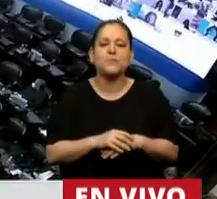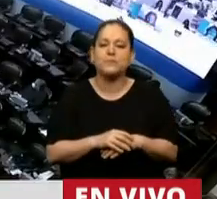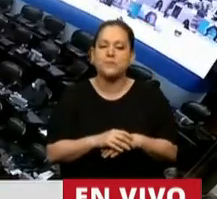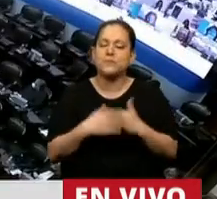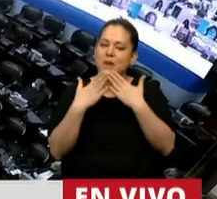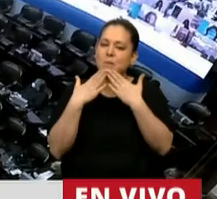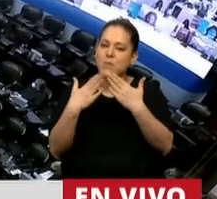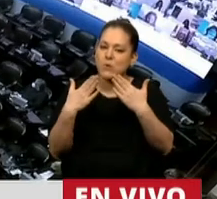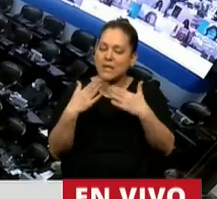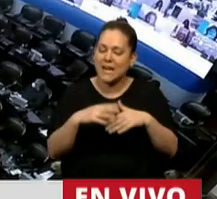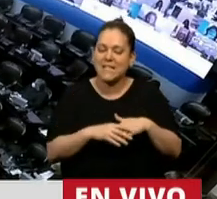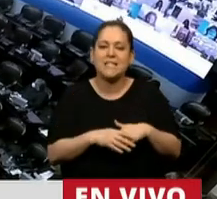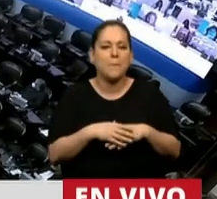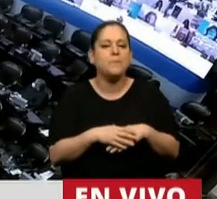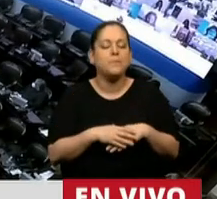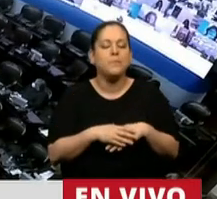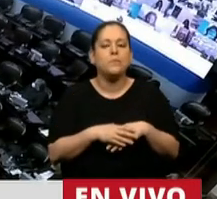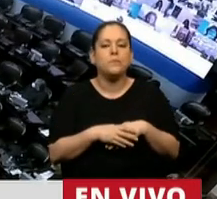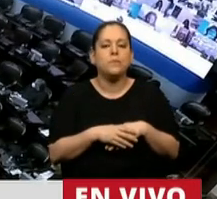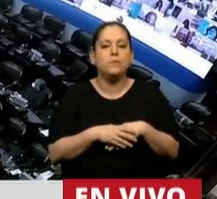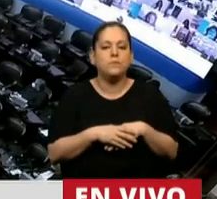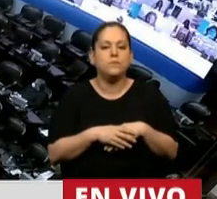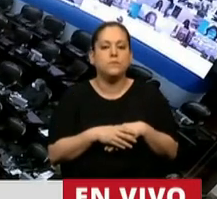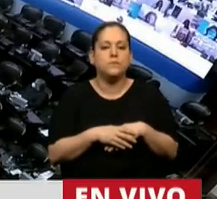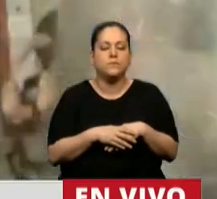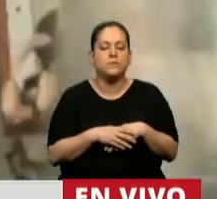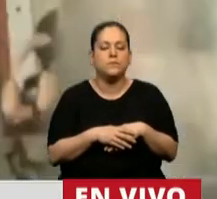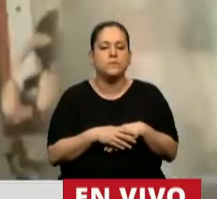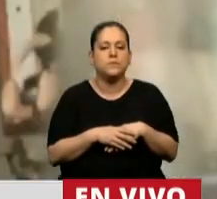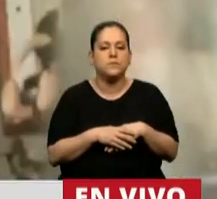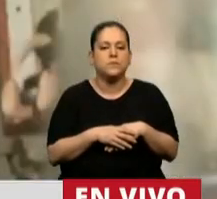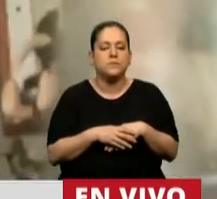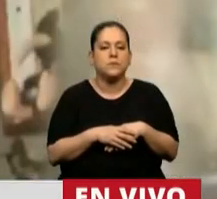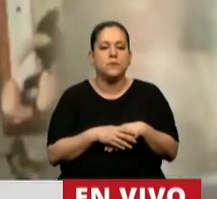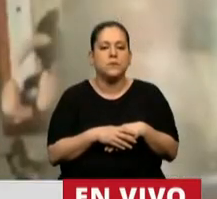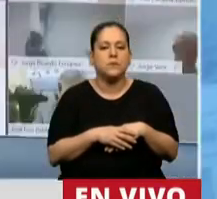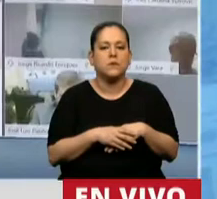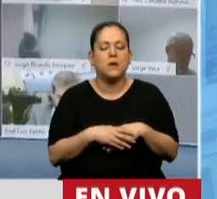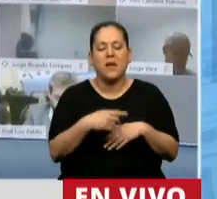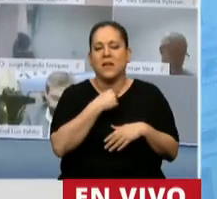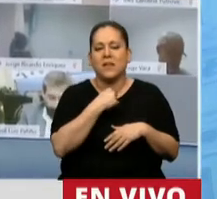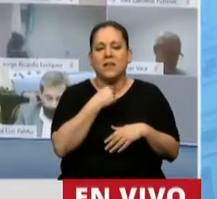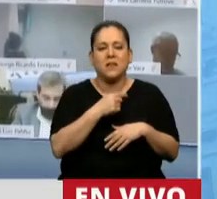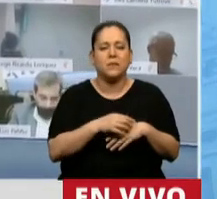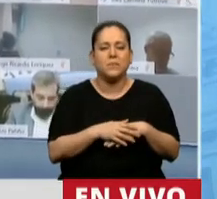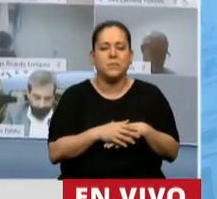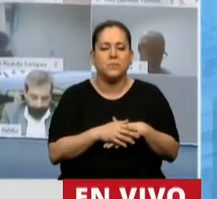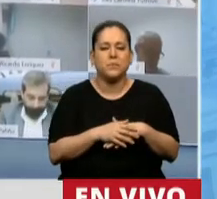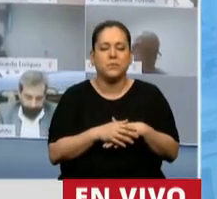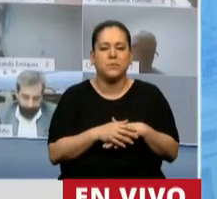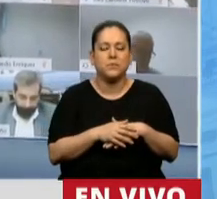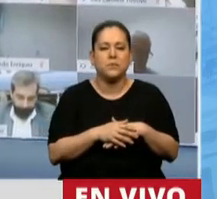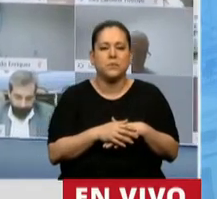Muchas gracias. En primer lugar, señor presidente, quiero decirte que lo quiero... Yo no sé.